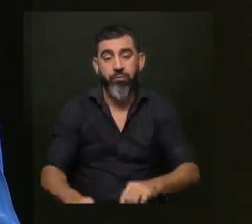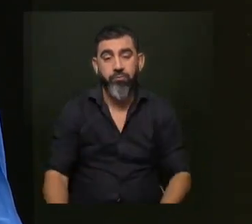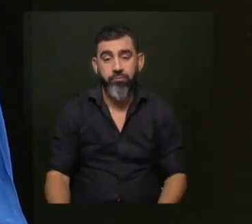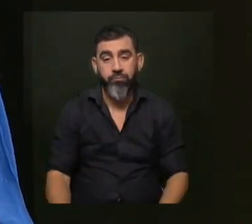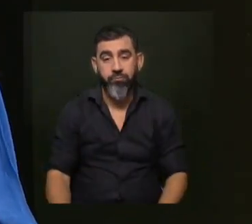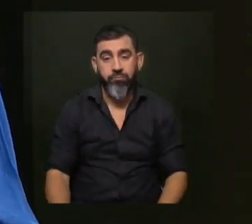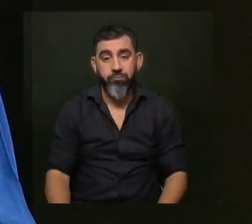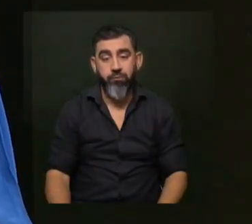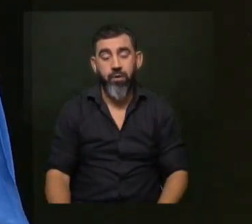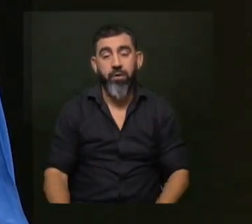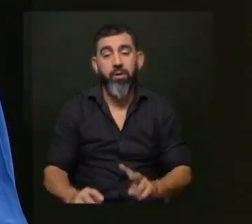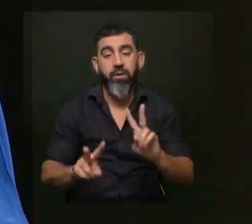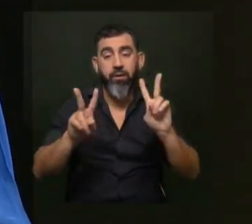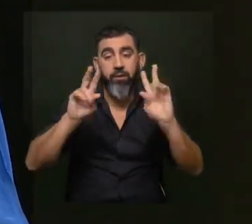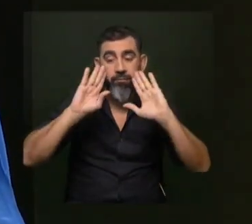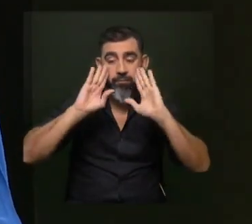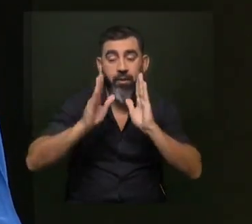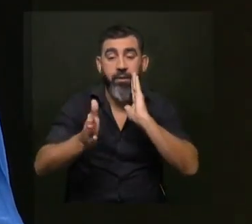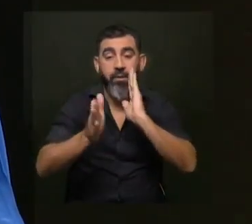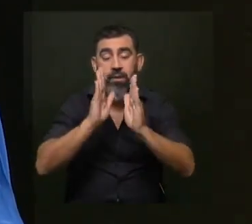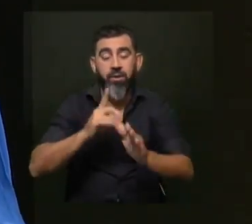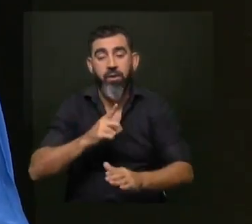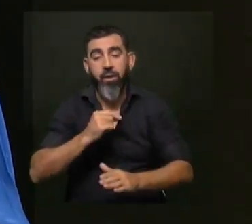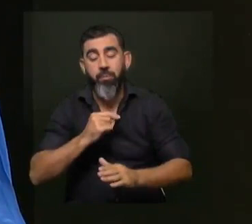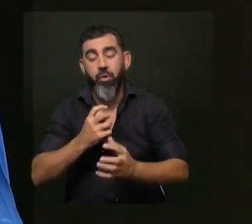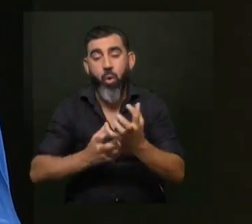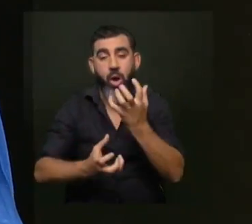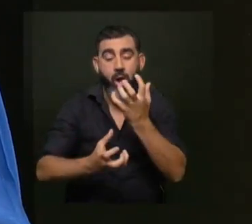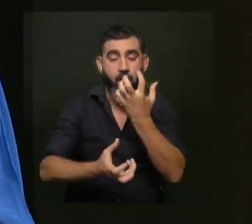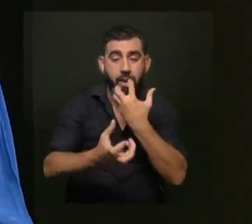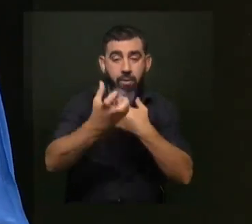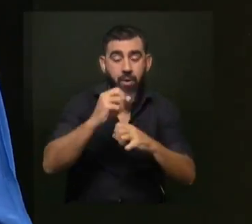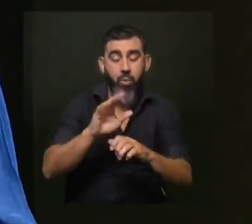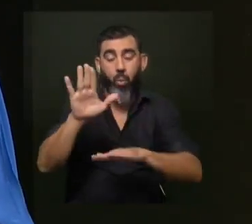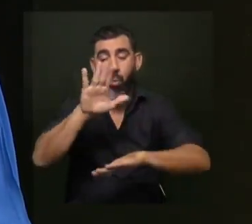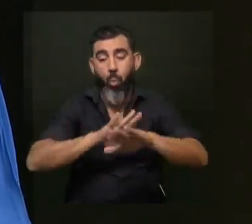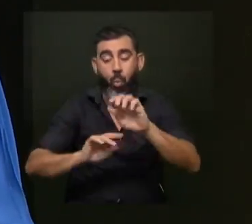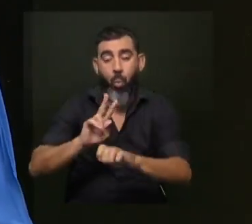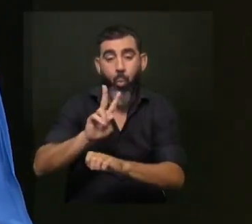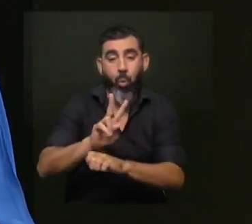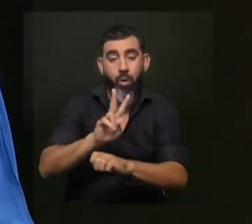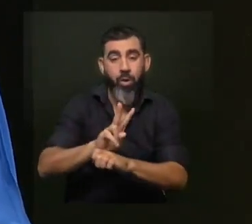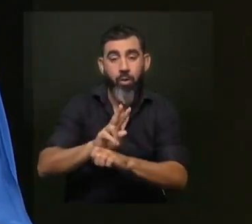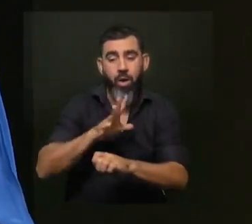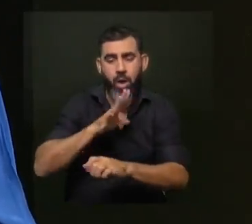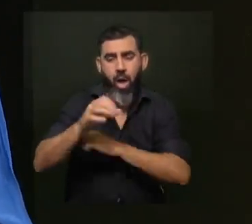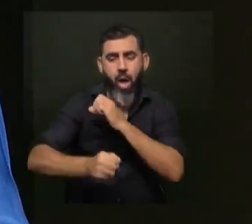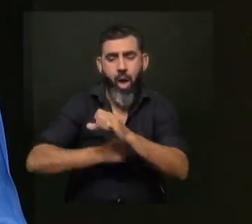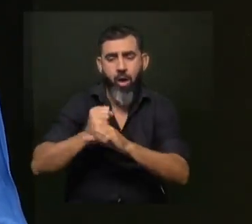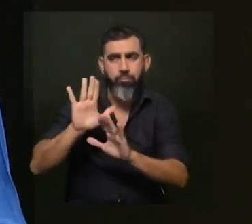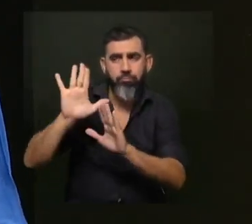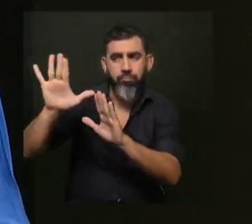trabaja en el tratamiento, en el tratamiento del dolor animal, en cuidados paliativos y nos contaba que estuvo muchos años en el exterior,